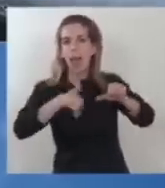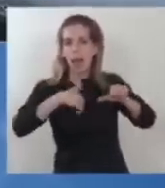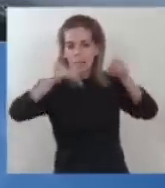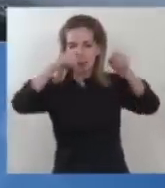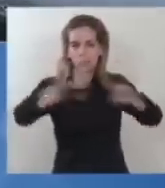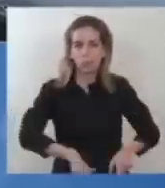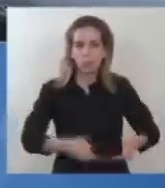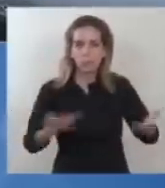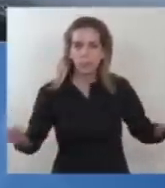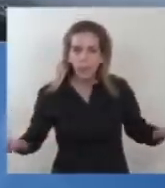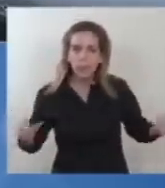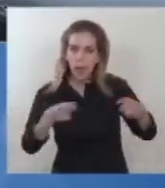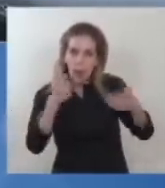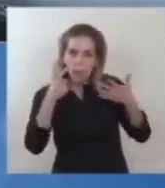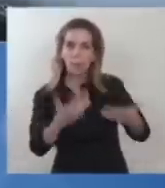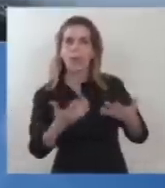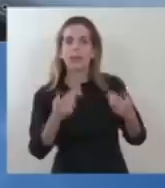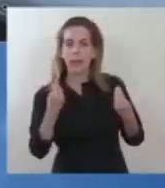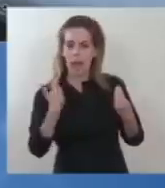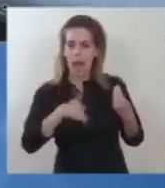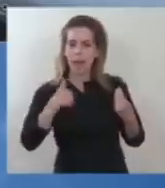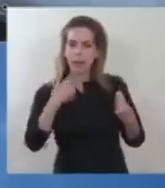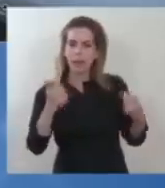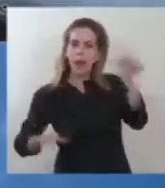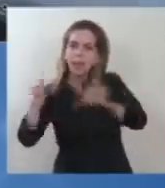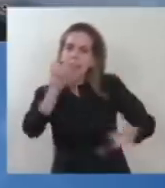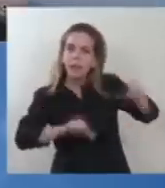Esta es la capacidad de nuestros científicos.